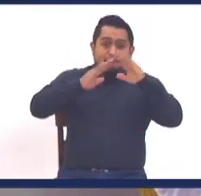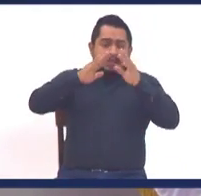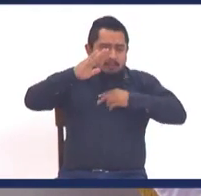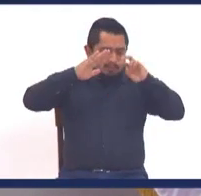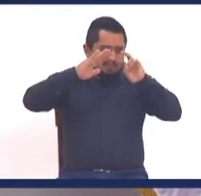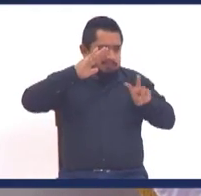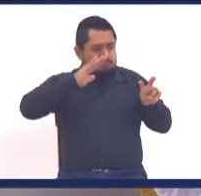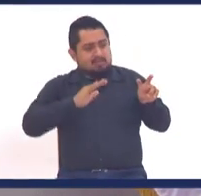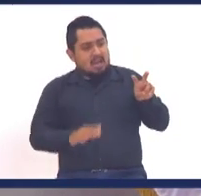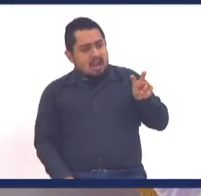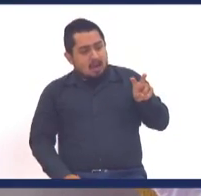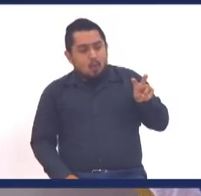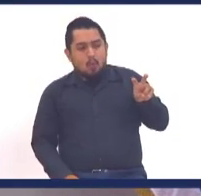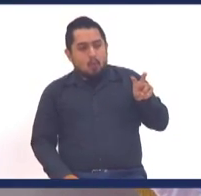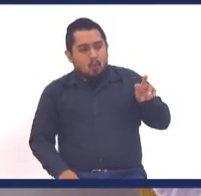casa,